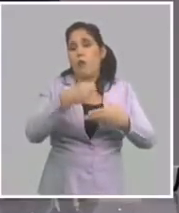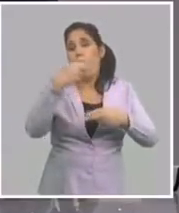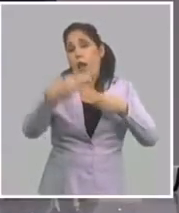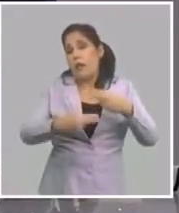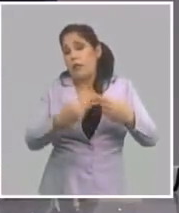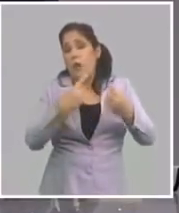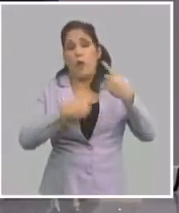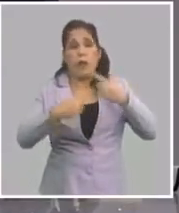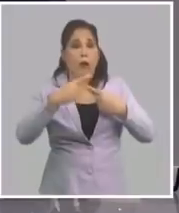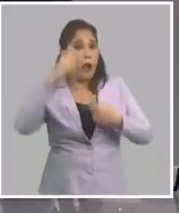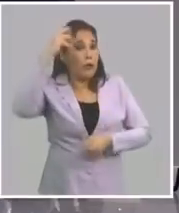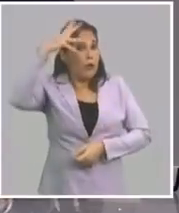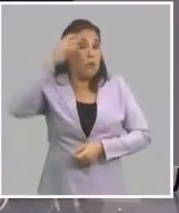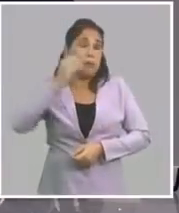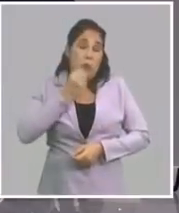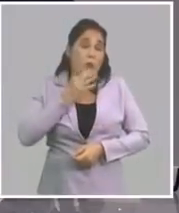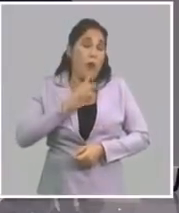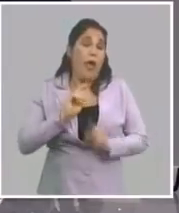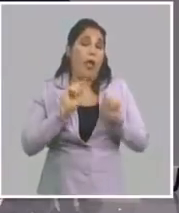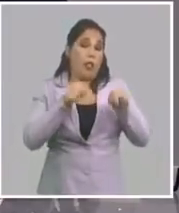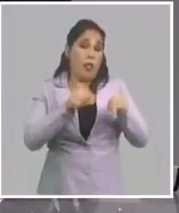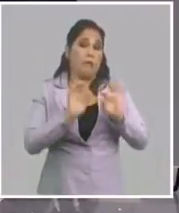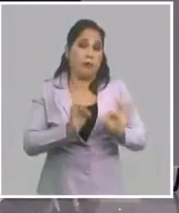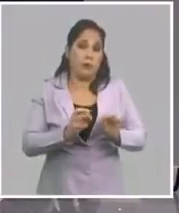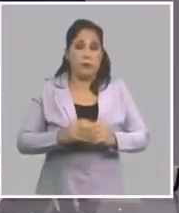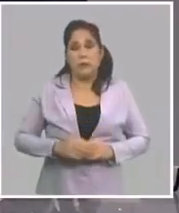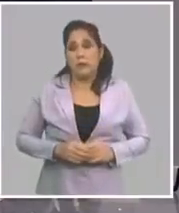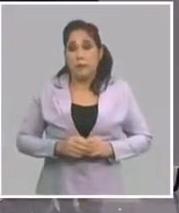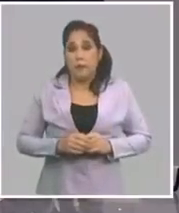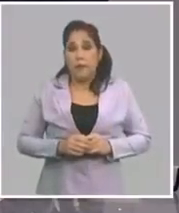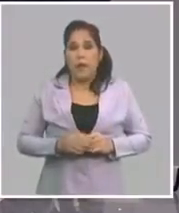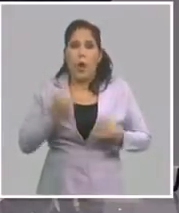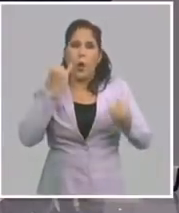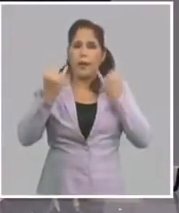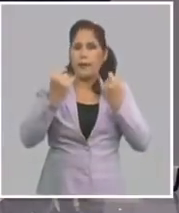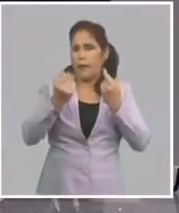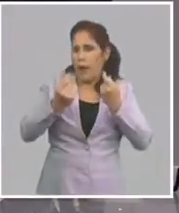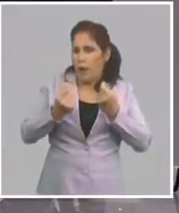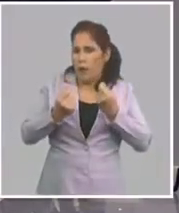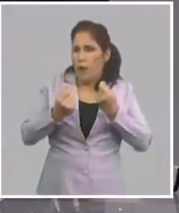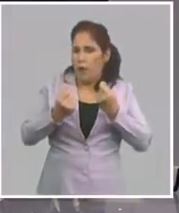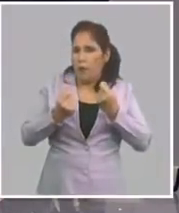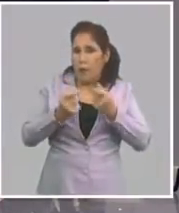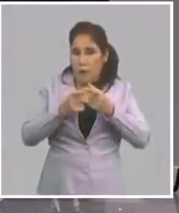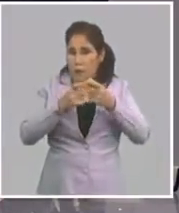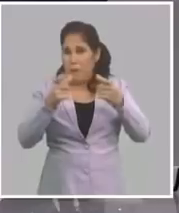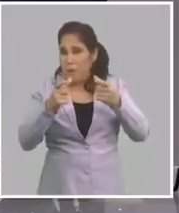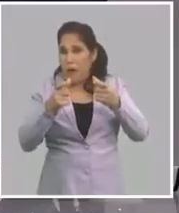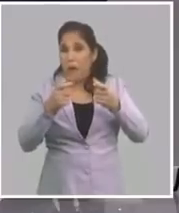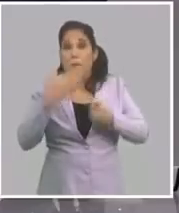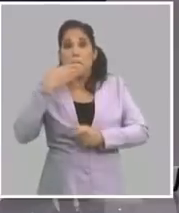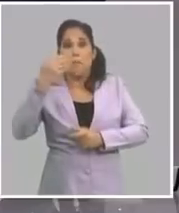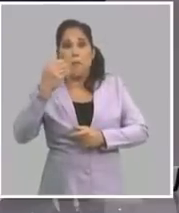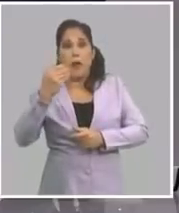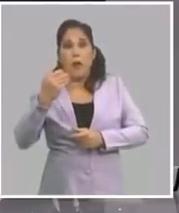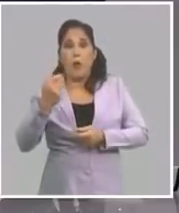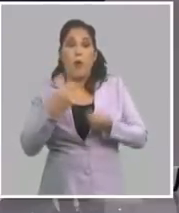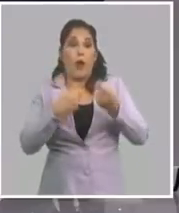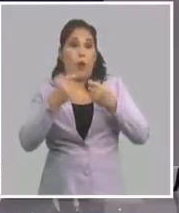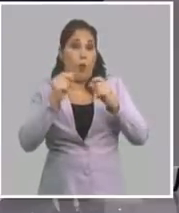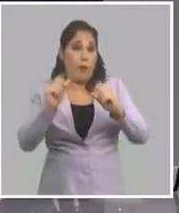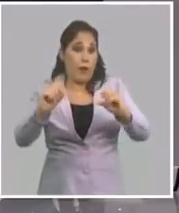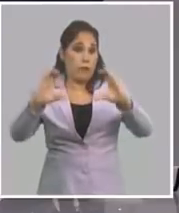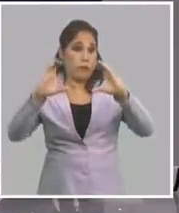lo que haga o diga lo que diga, está ahí. Los intereses económicos grandes que han sido beneficiados en su